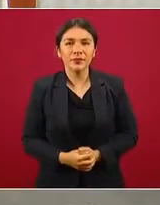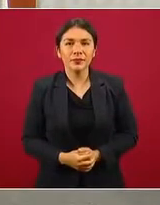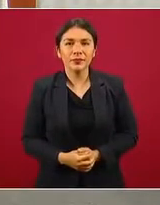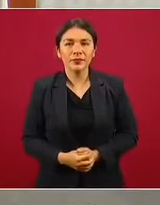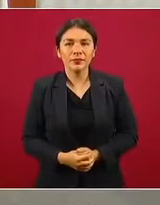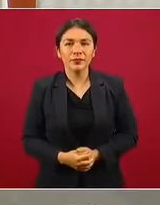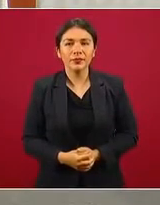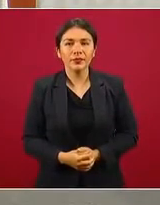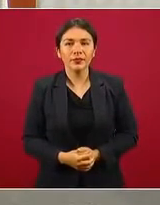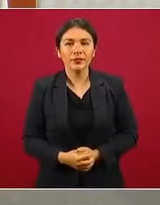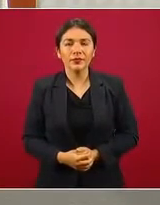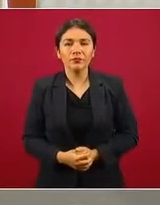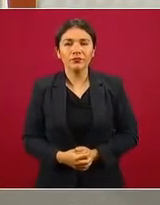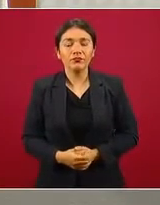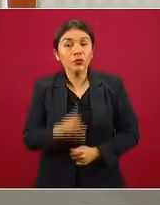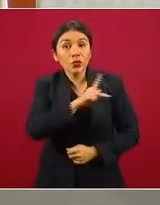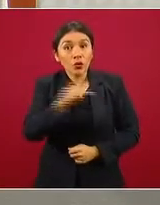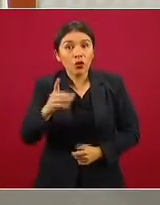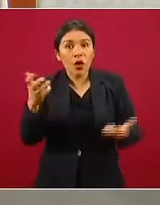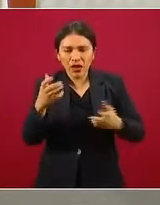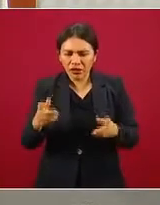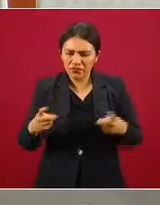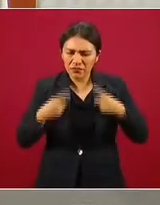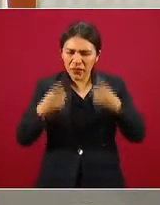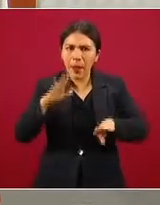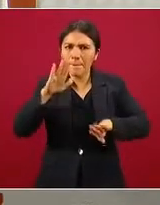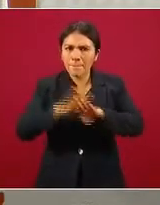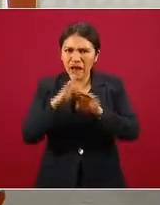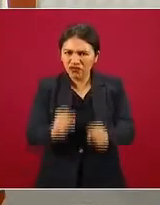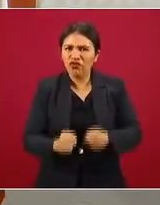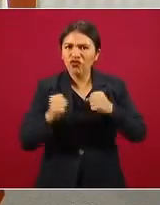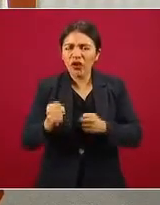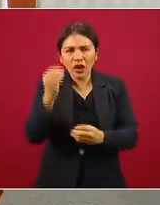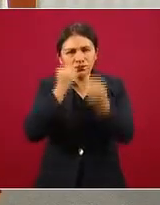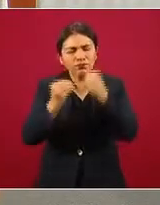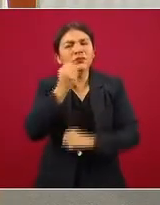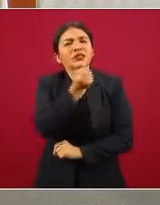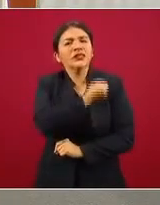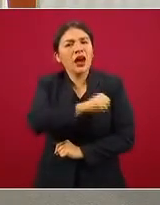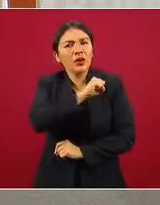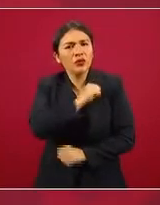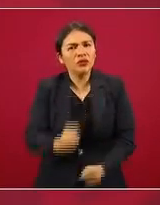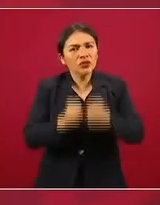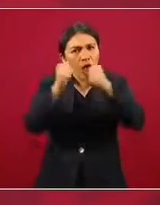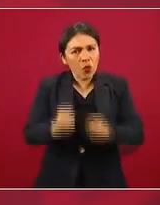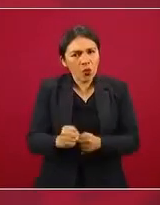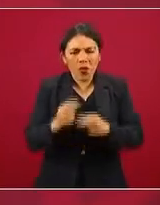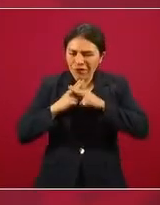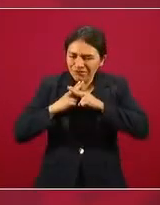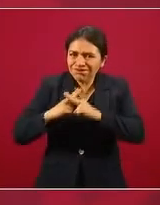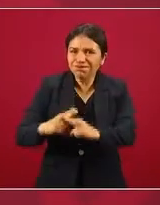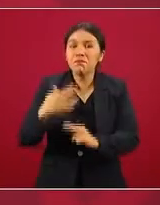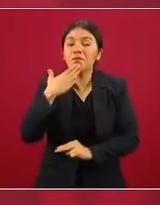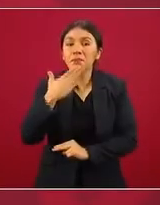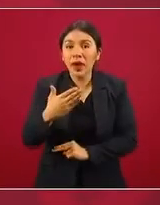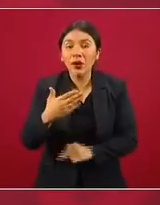Vamos a empoderar a los consumidores para tener un consumo seguro, saludable, sustentable,